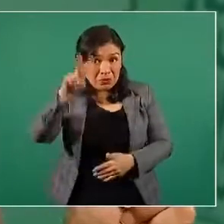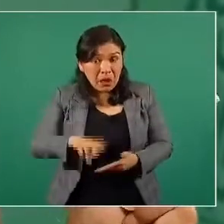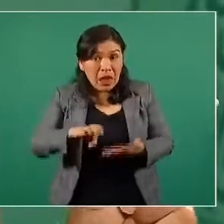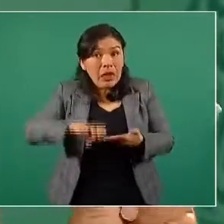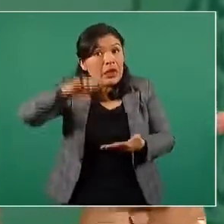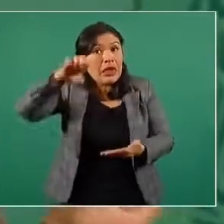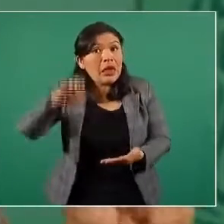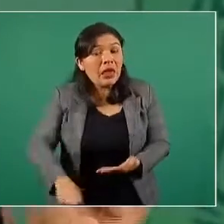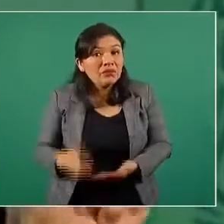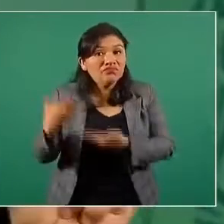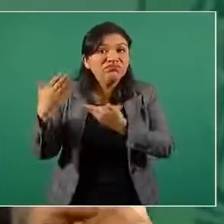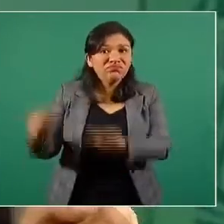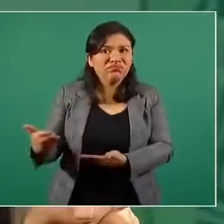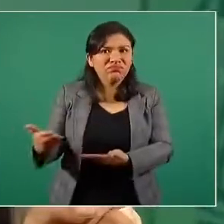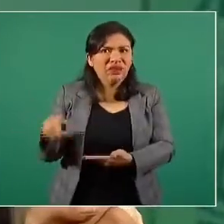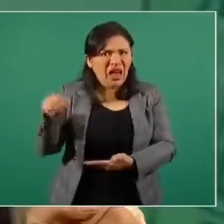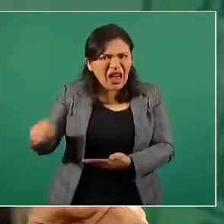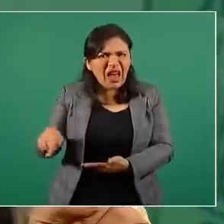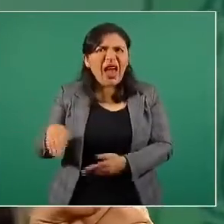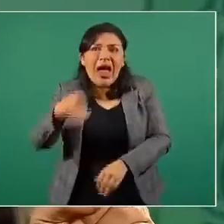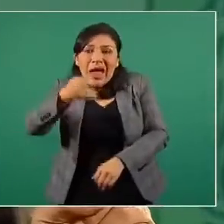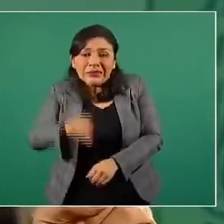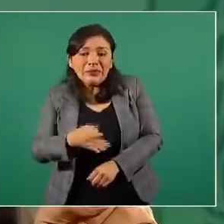mujer incorruptible.